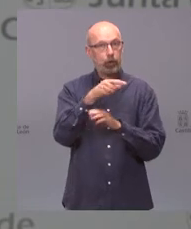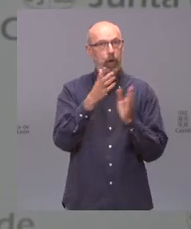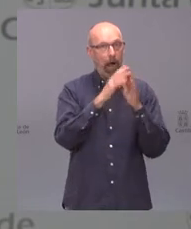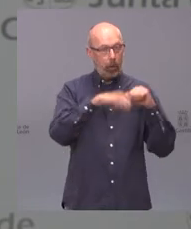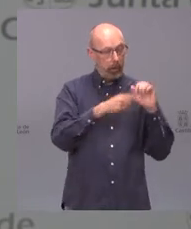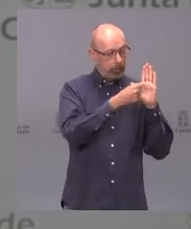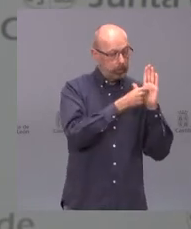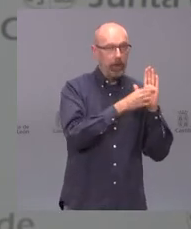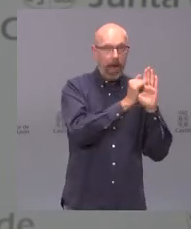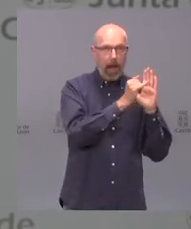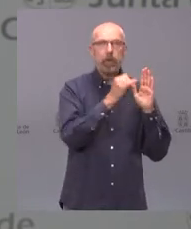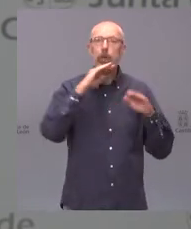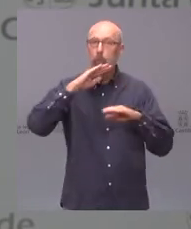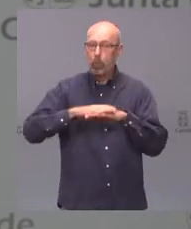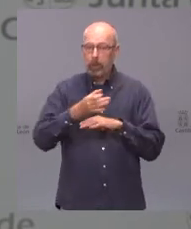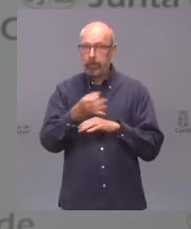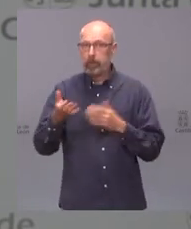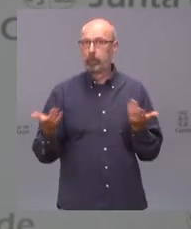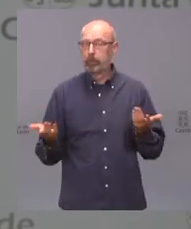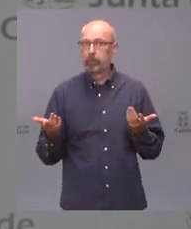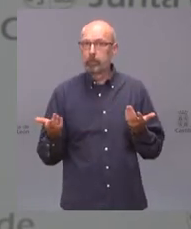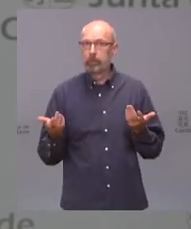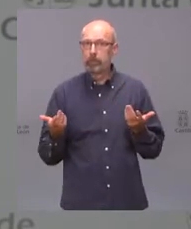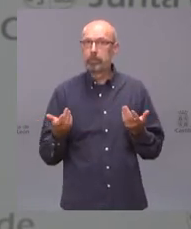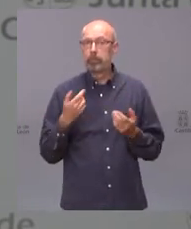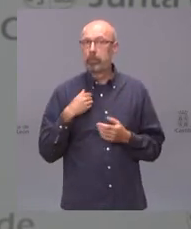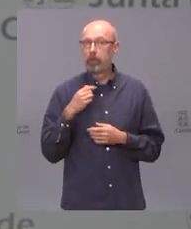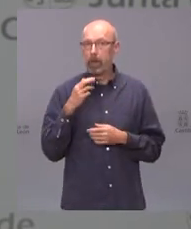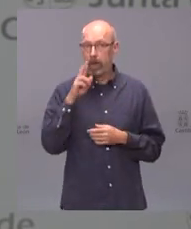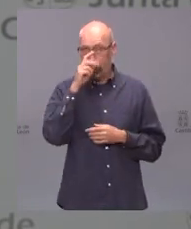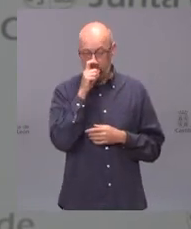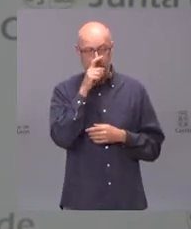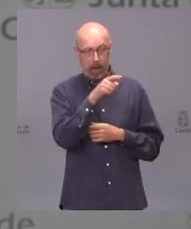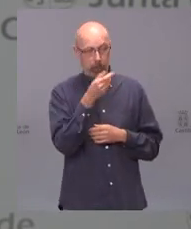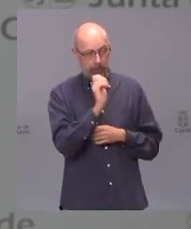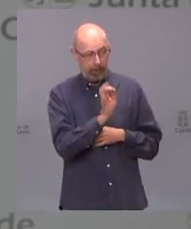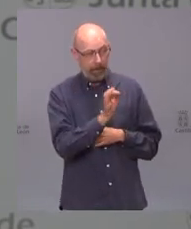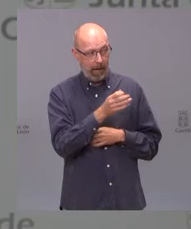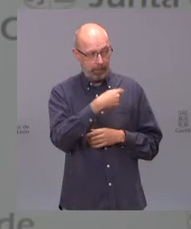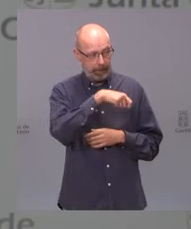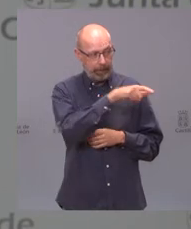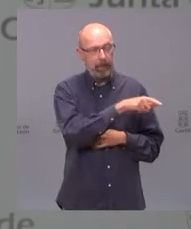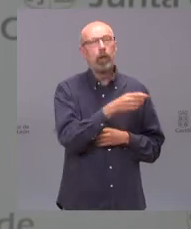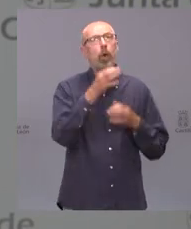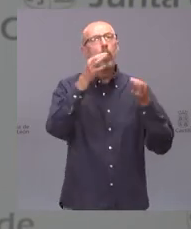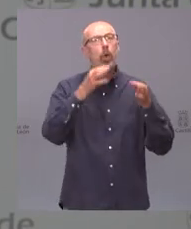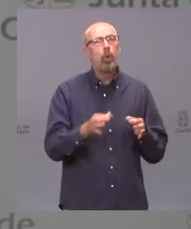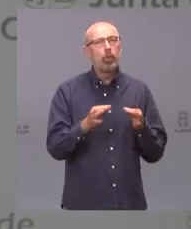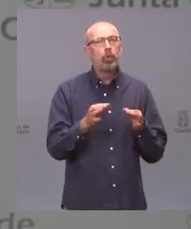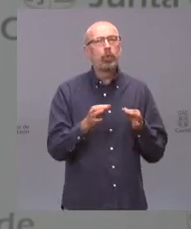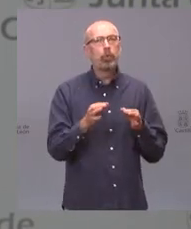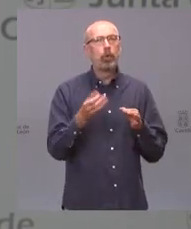y se está cumpliendo de hecho recordábamos verdad presidente que justamente la semana después de